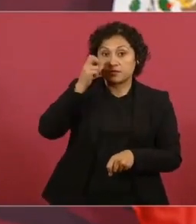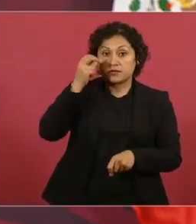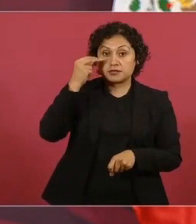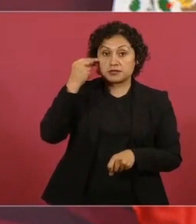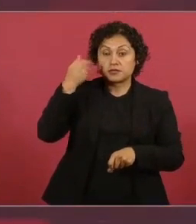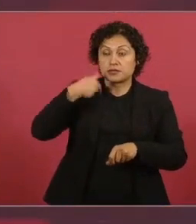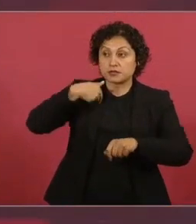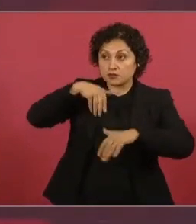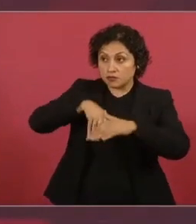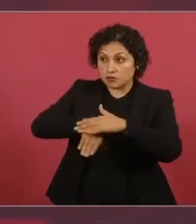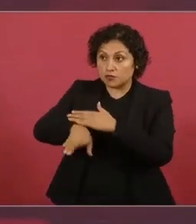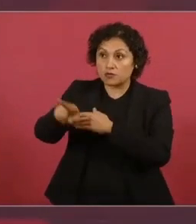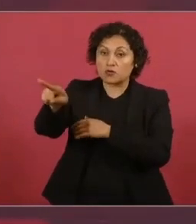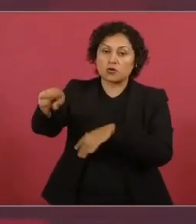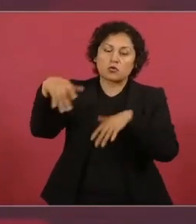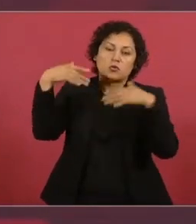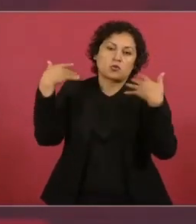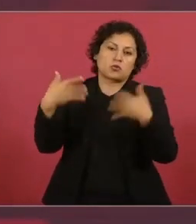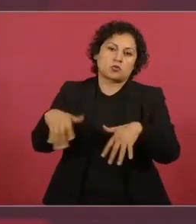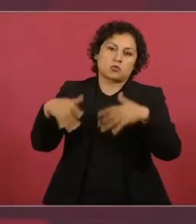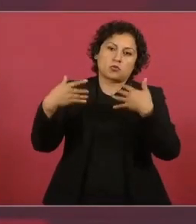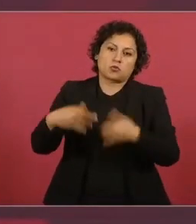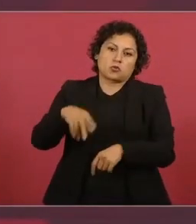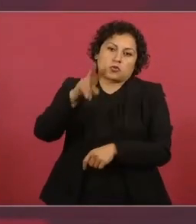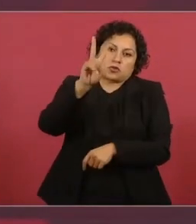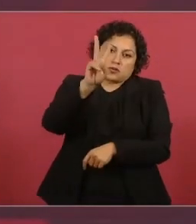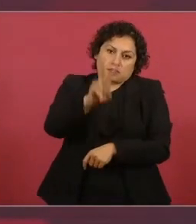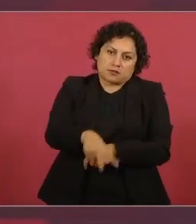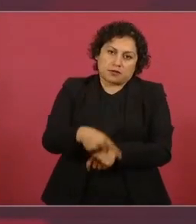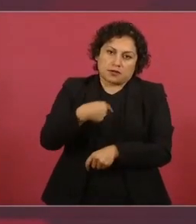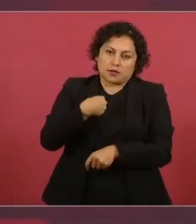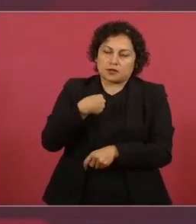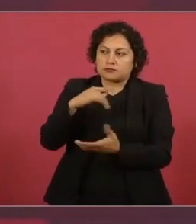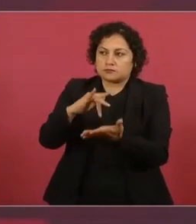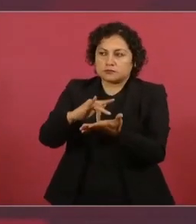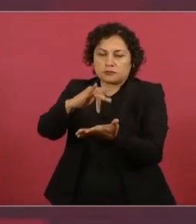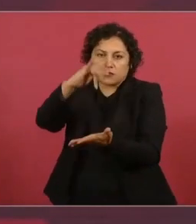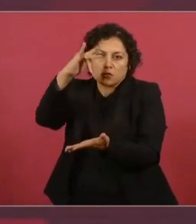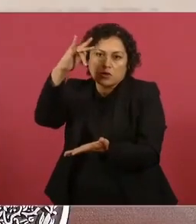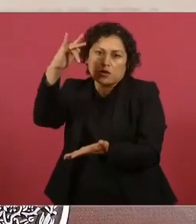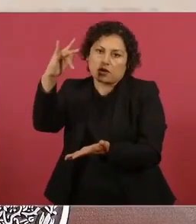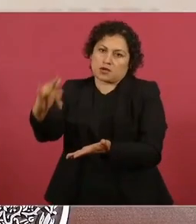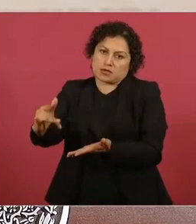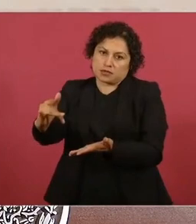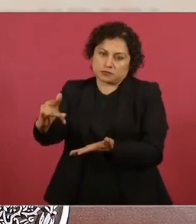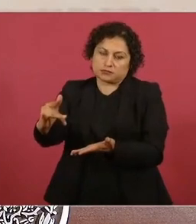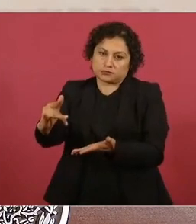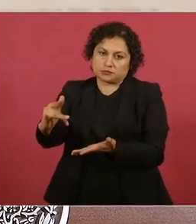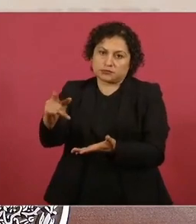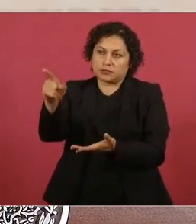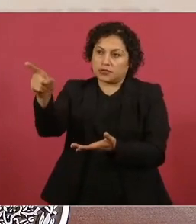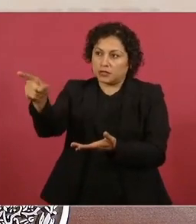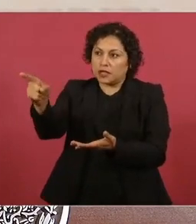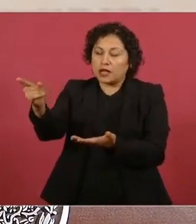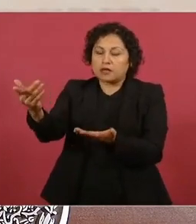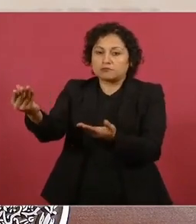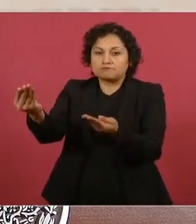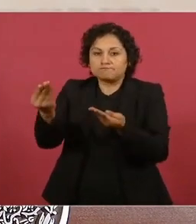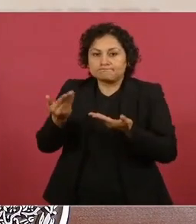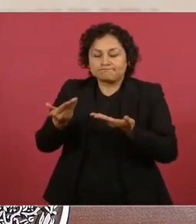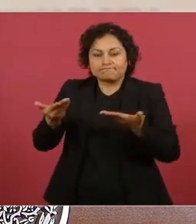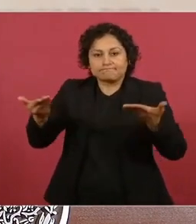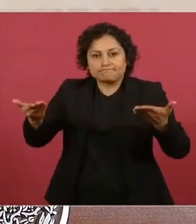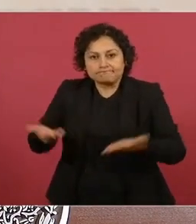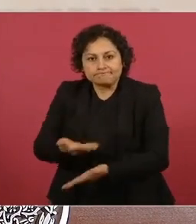no debe de olvidarse, nobleza obliga, cuando